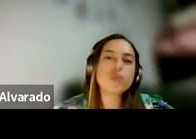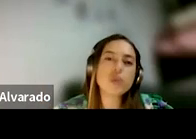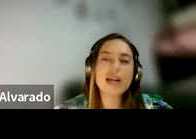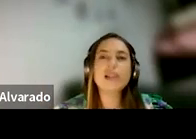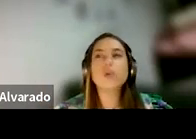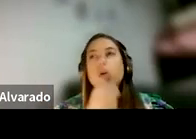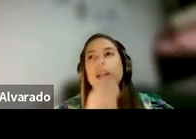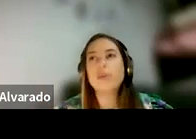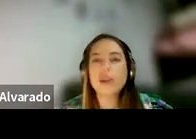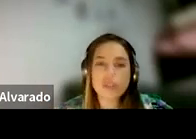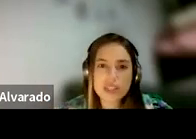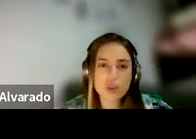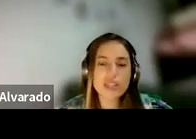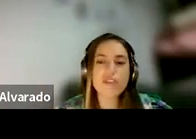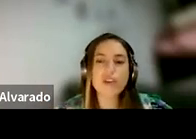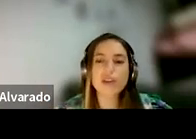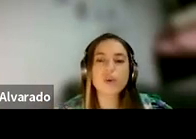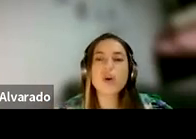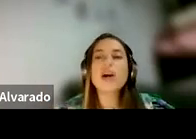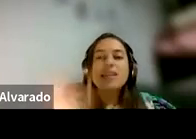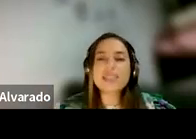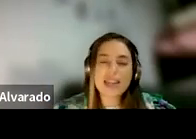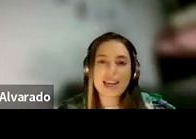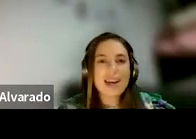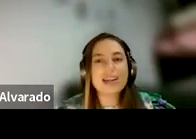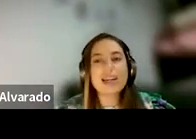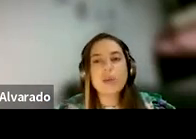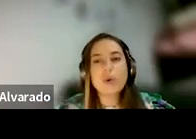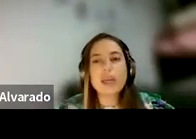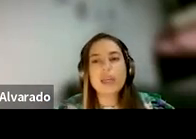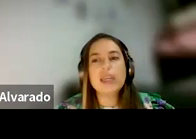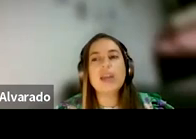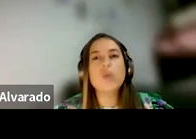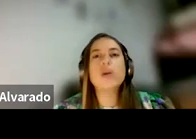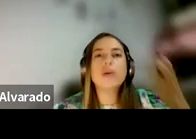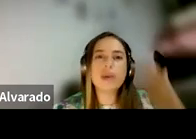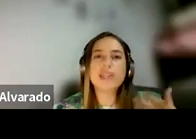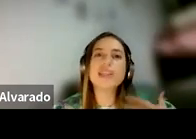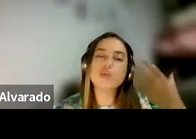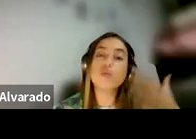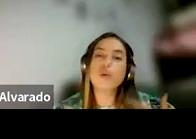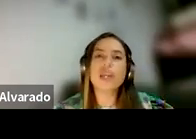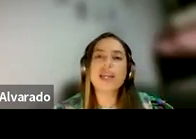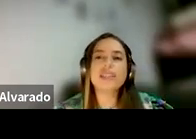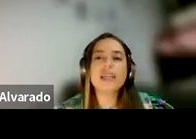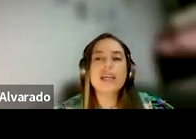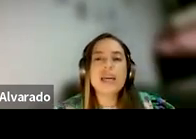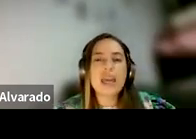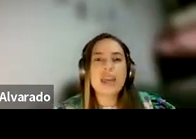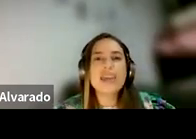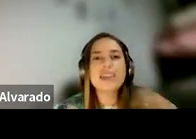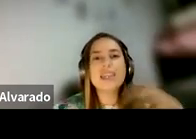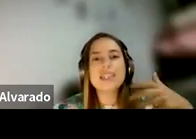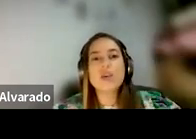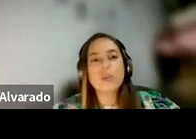expresión emocional, todas las manifestaciones de afecto se le encargan a la mujer y el hombre más bien desde su fortaleza